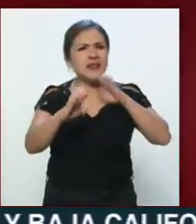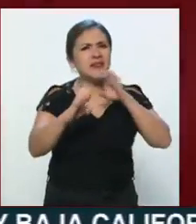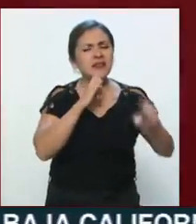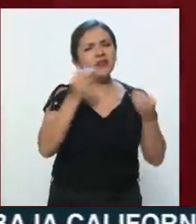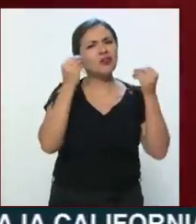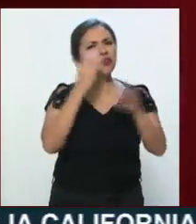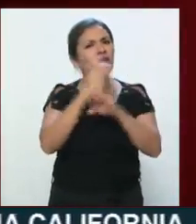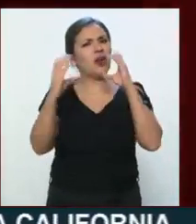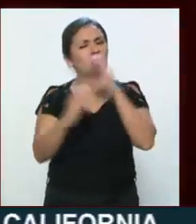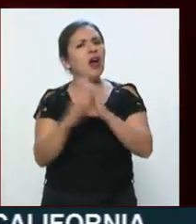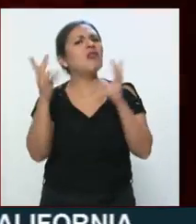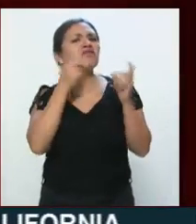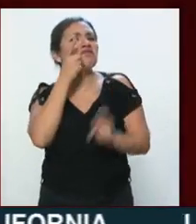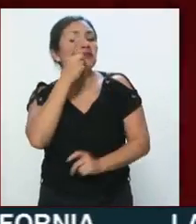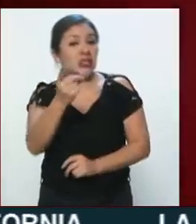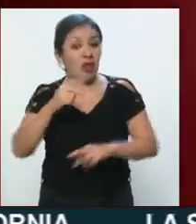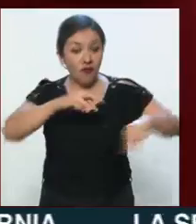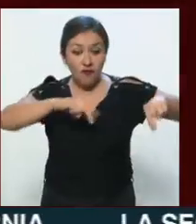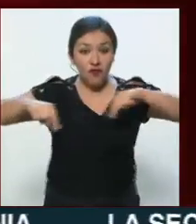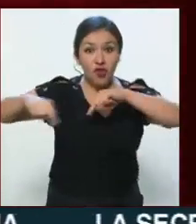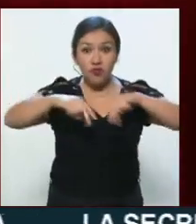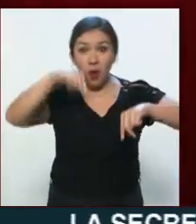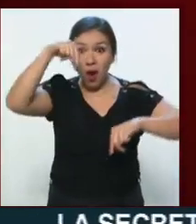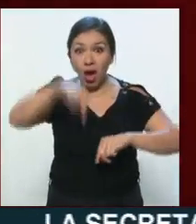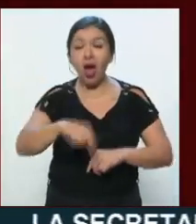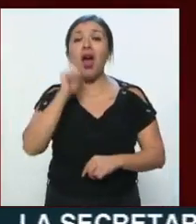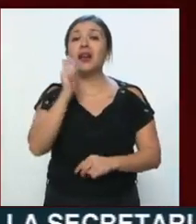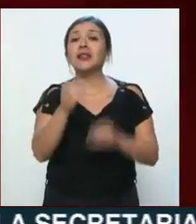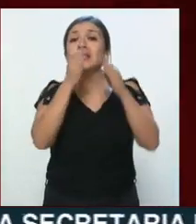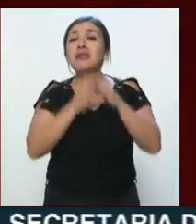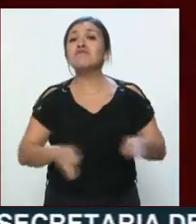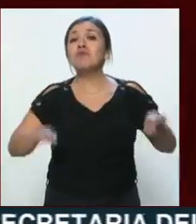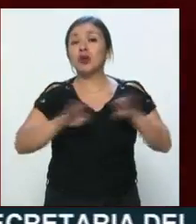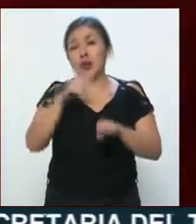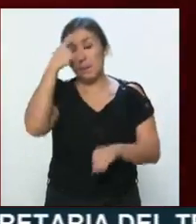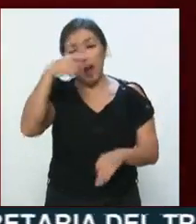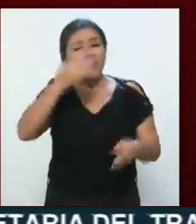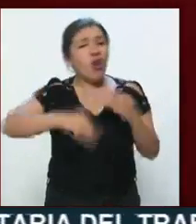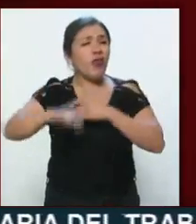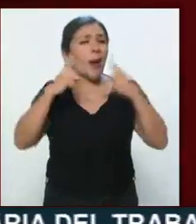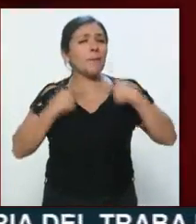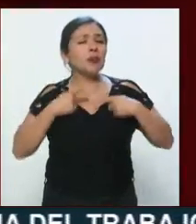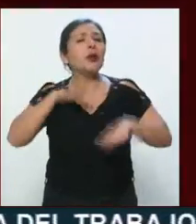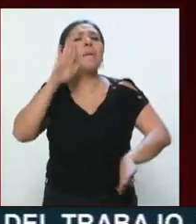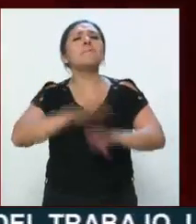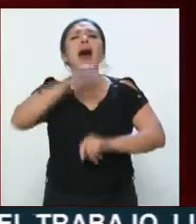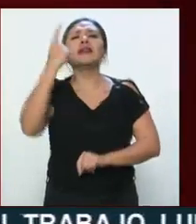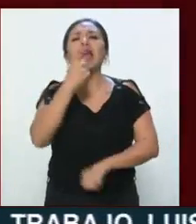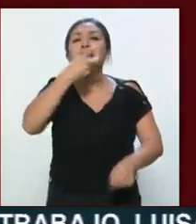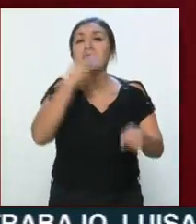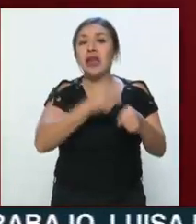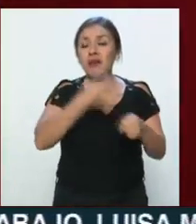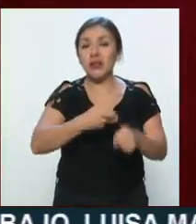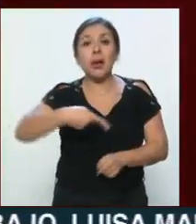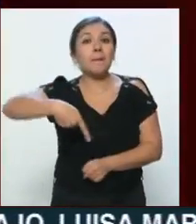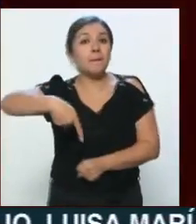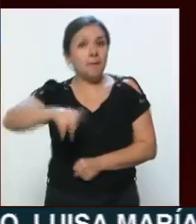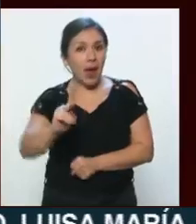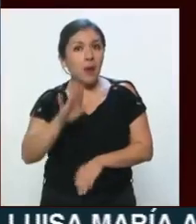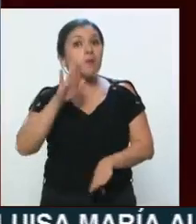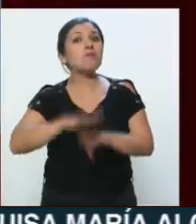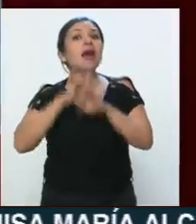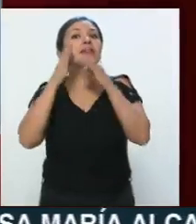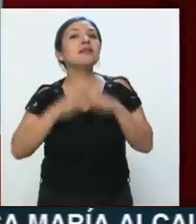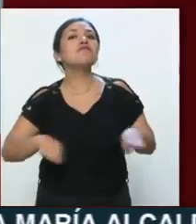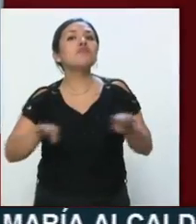tantos explicó que el fútbol tiene una importancia social superior a la de la cerveza, pero es apenas un poco más